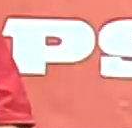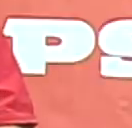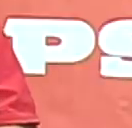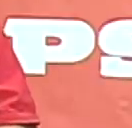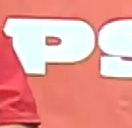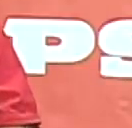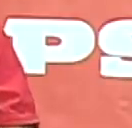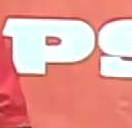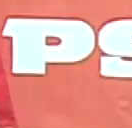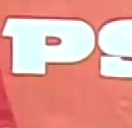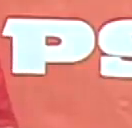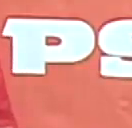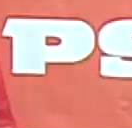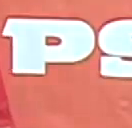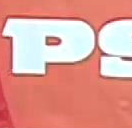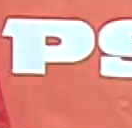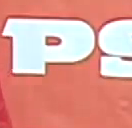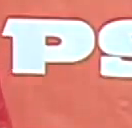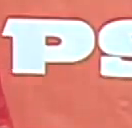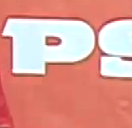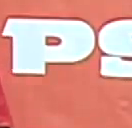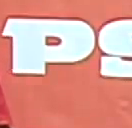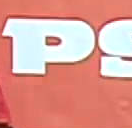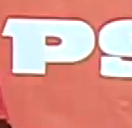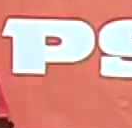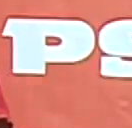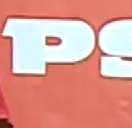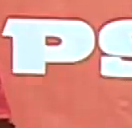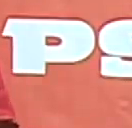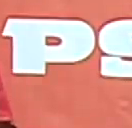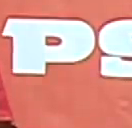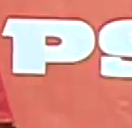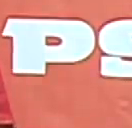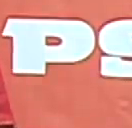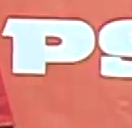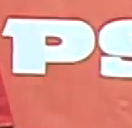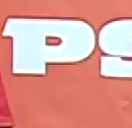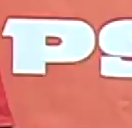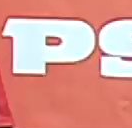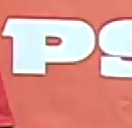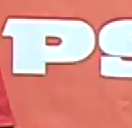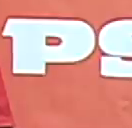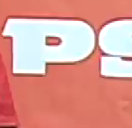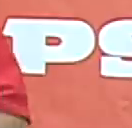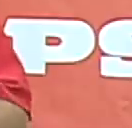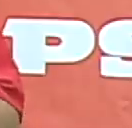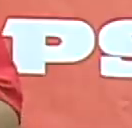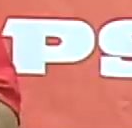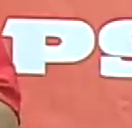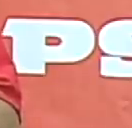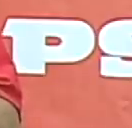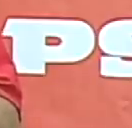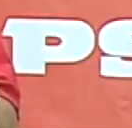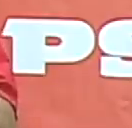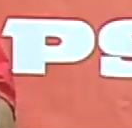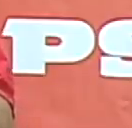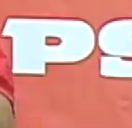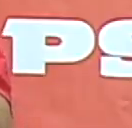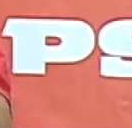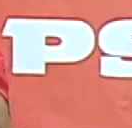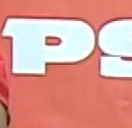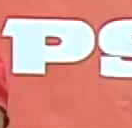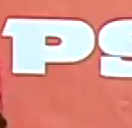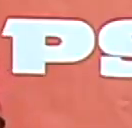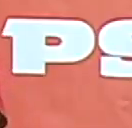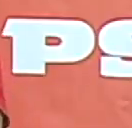que se le ha dado el empeño del partido en contribuir a construir